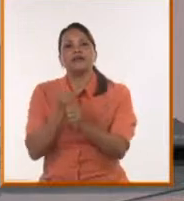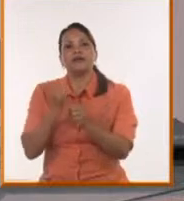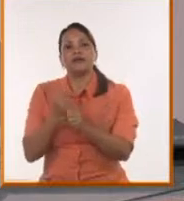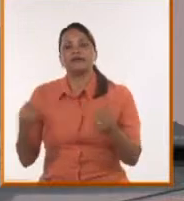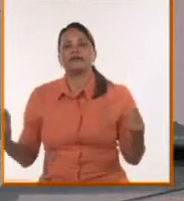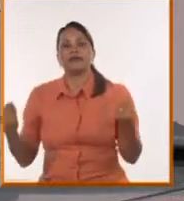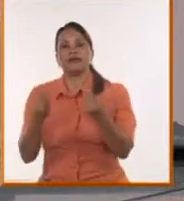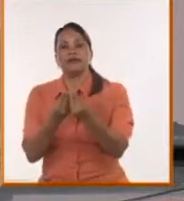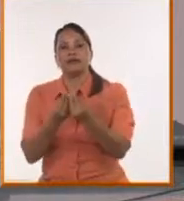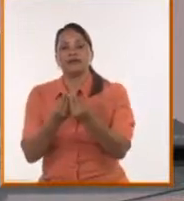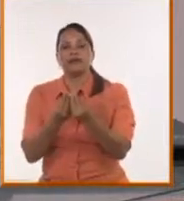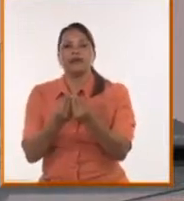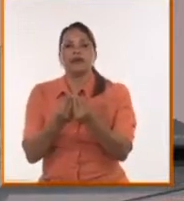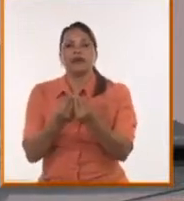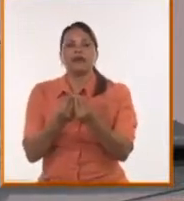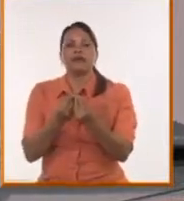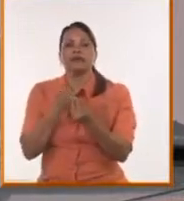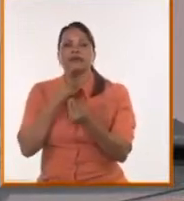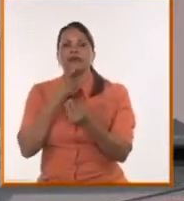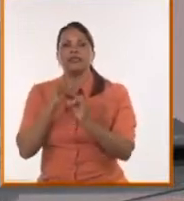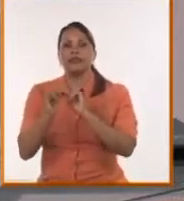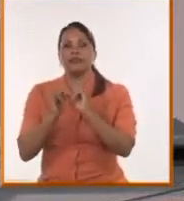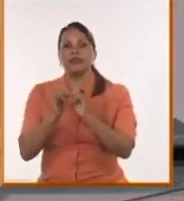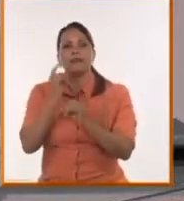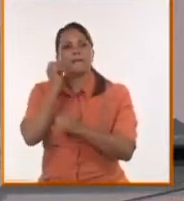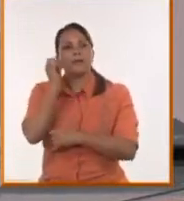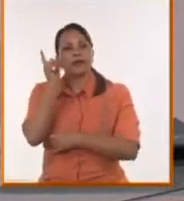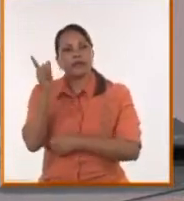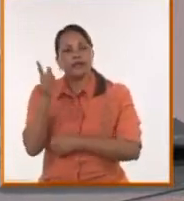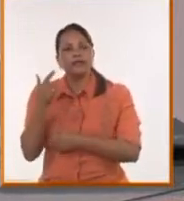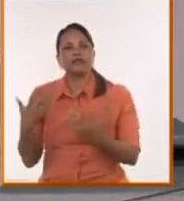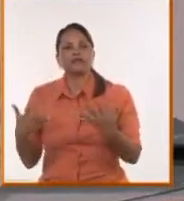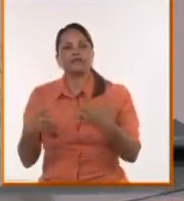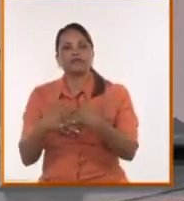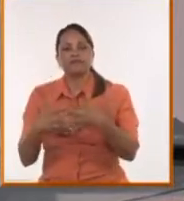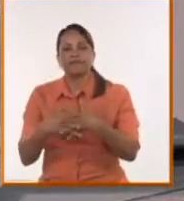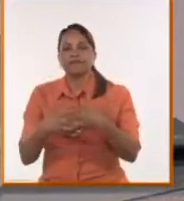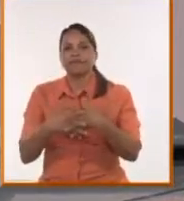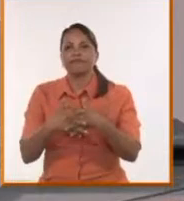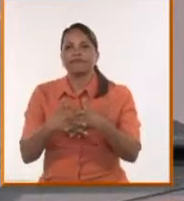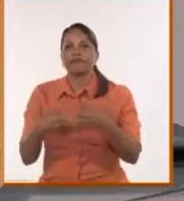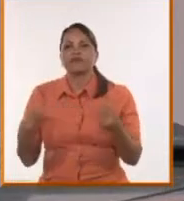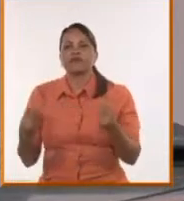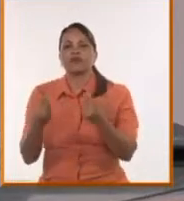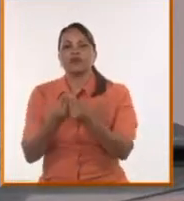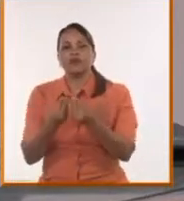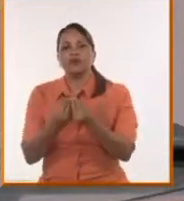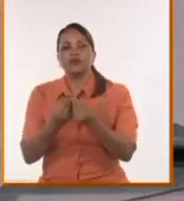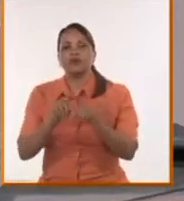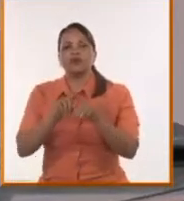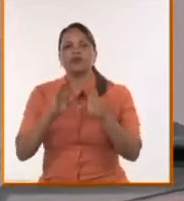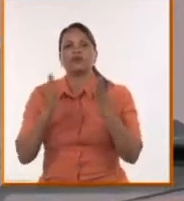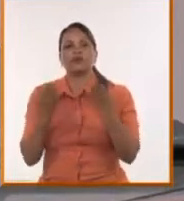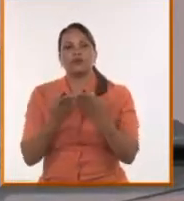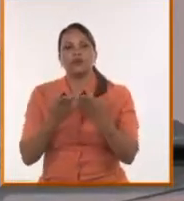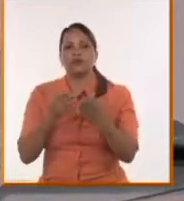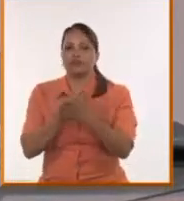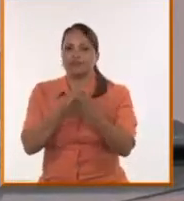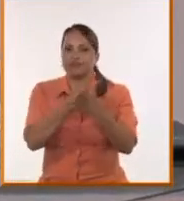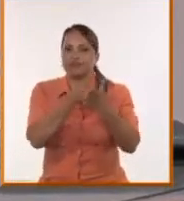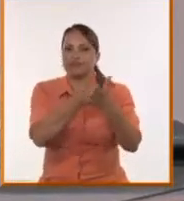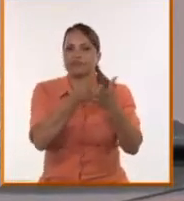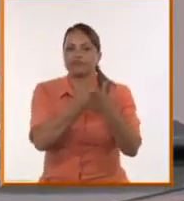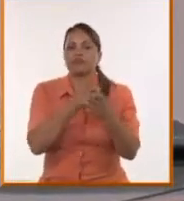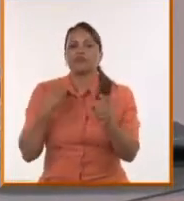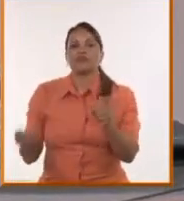de concertar, de transmitirnos experiencias, de buscar caminos, de unir fuerzas para poder enfrentar los